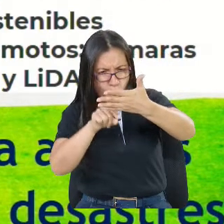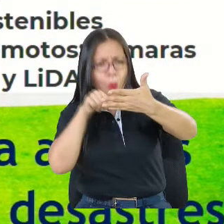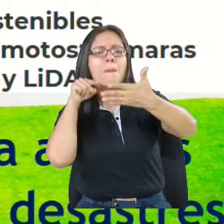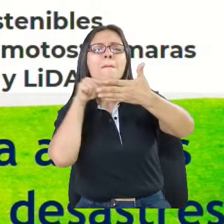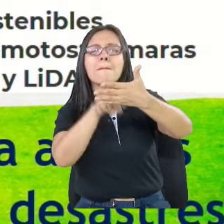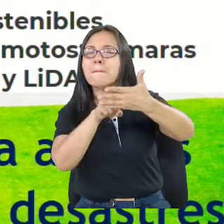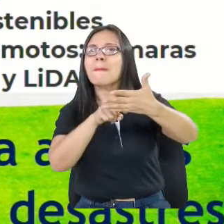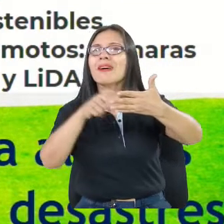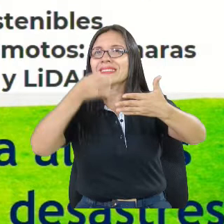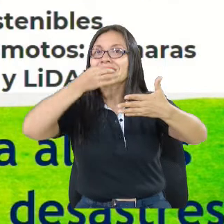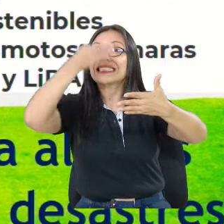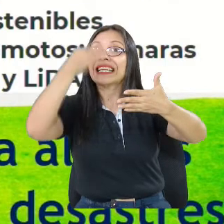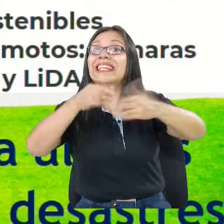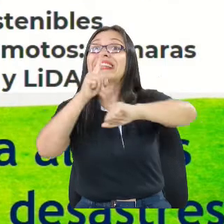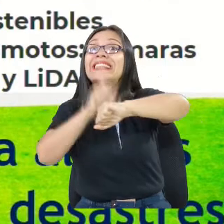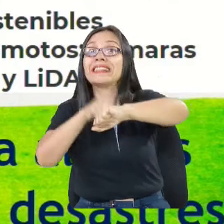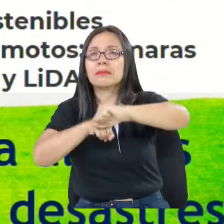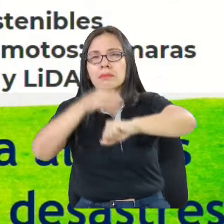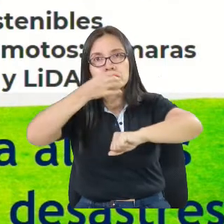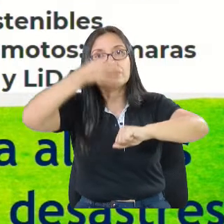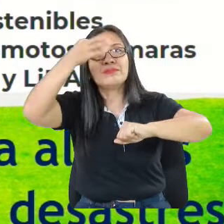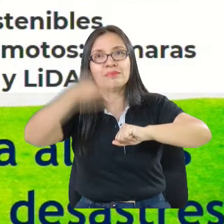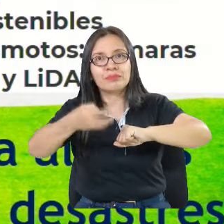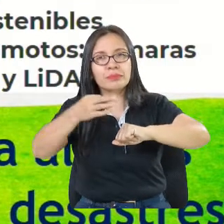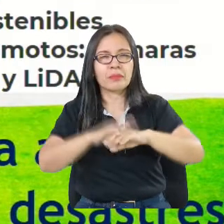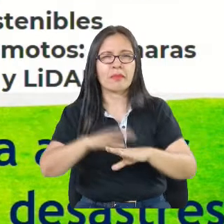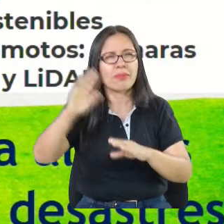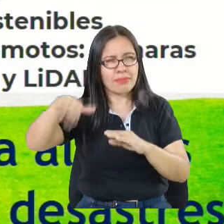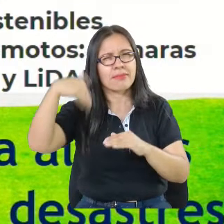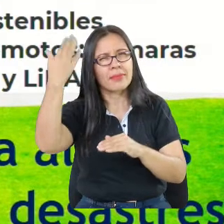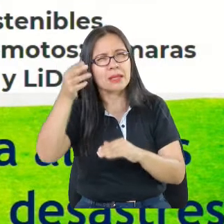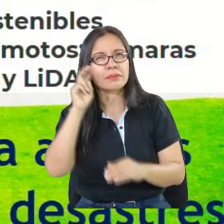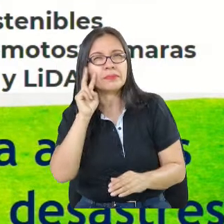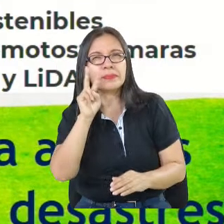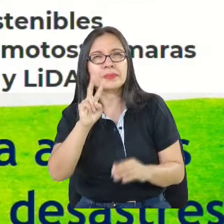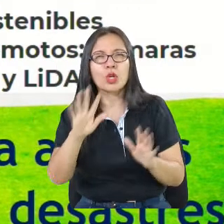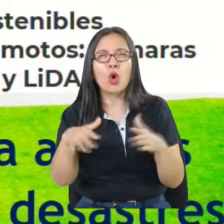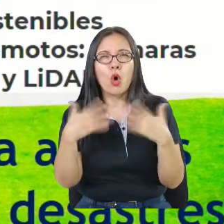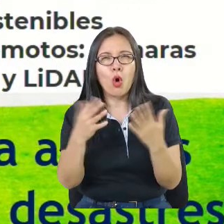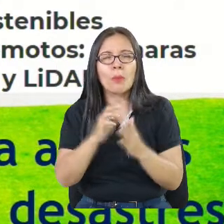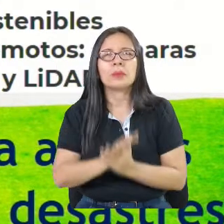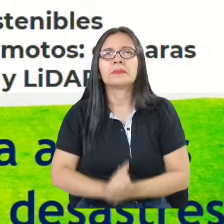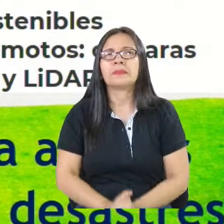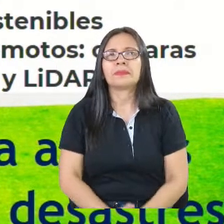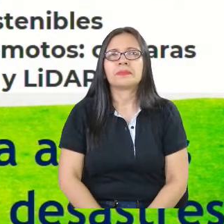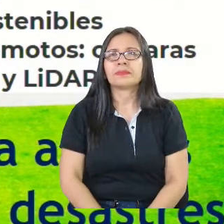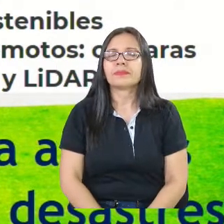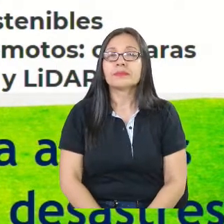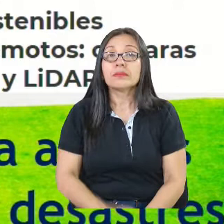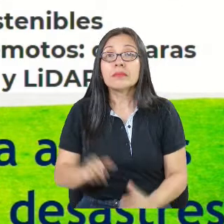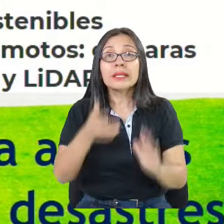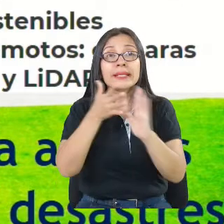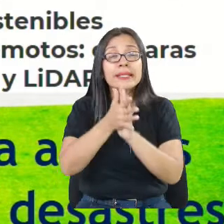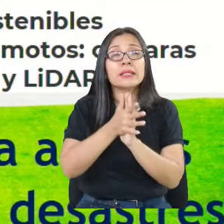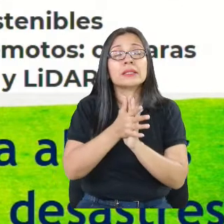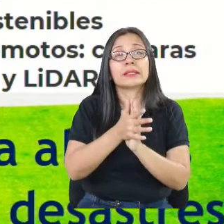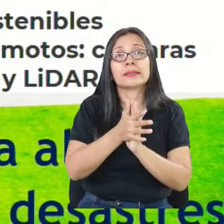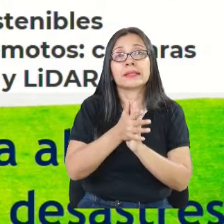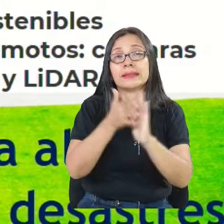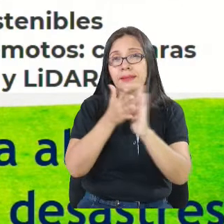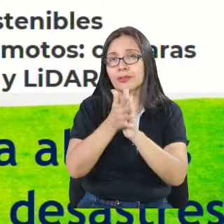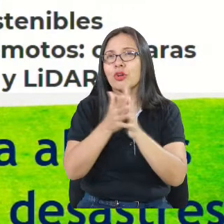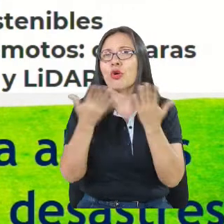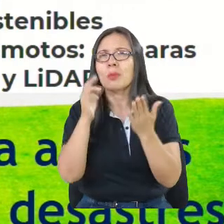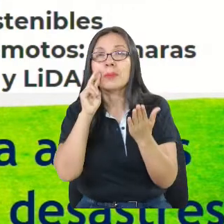estación. Más adelante les voy a mostrar cómo estamos visualizando estos datos y básicamente tener pues